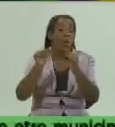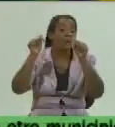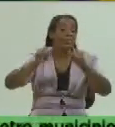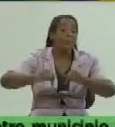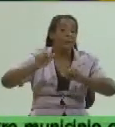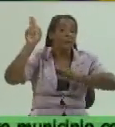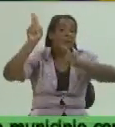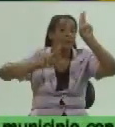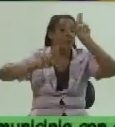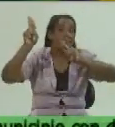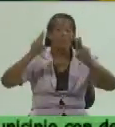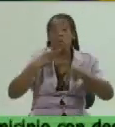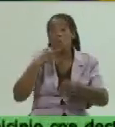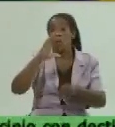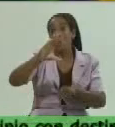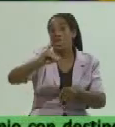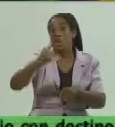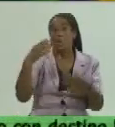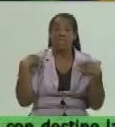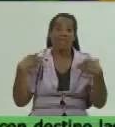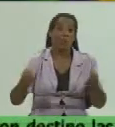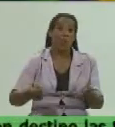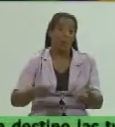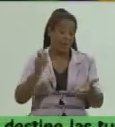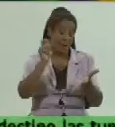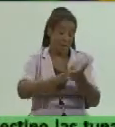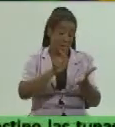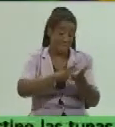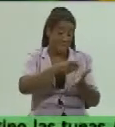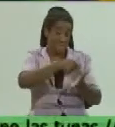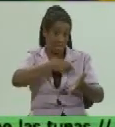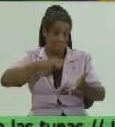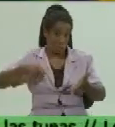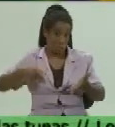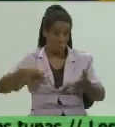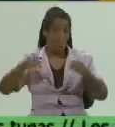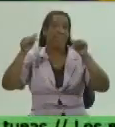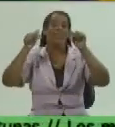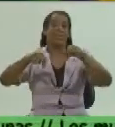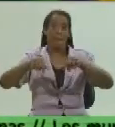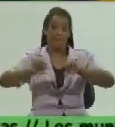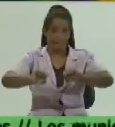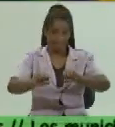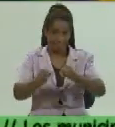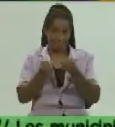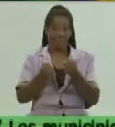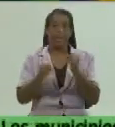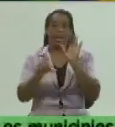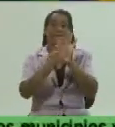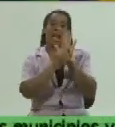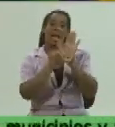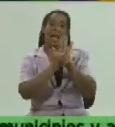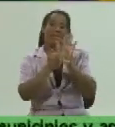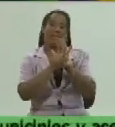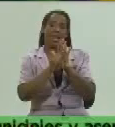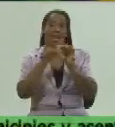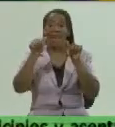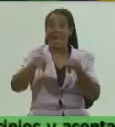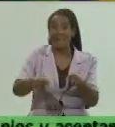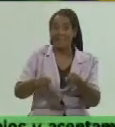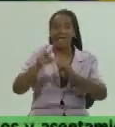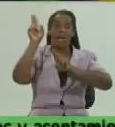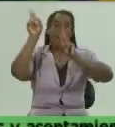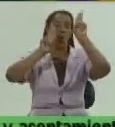expresó el director de inspección tiene que ajustarse ese precio a esa legalidad a ese acuerdo que